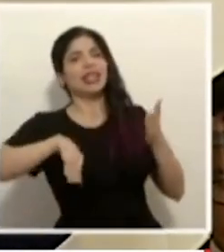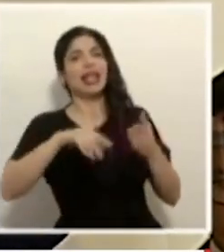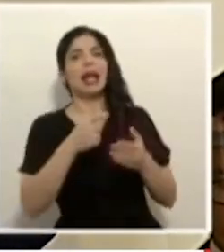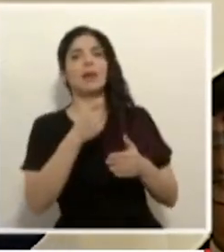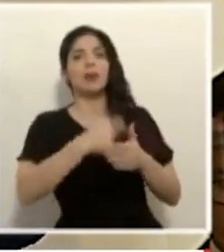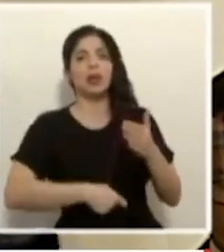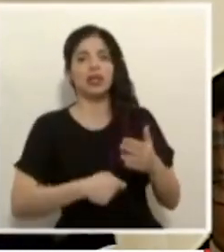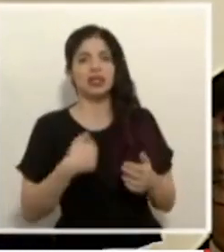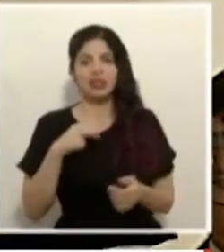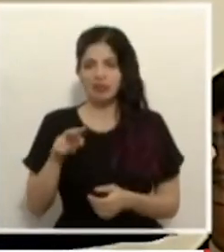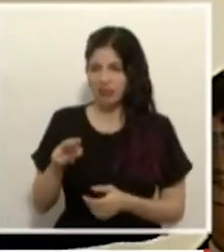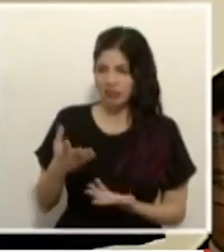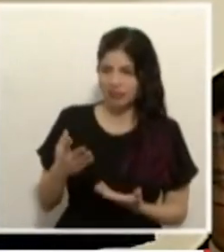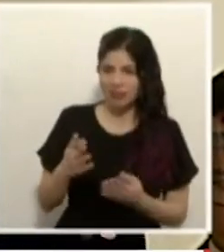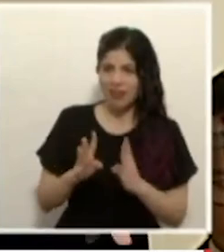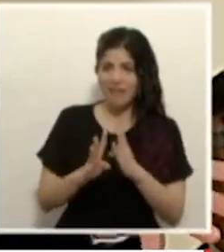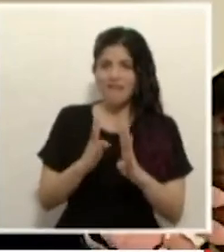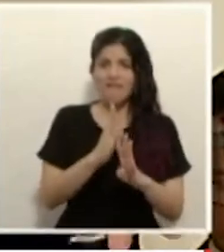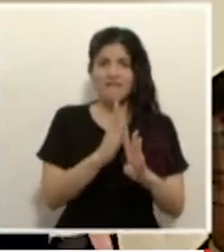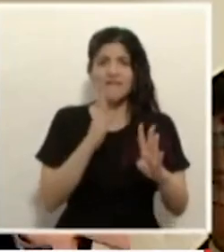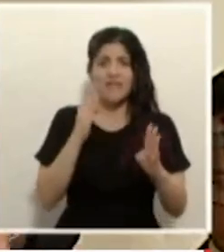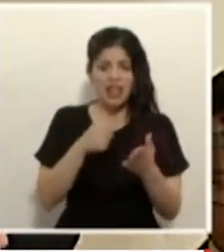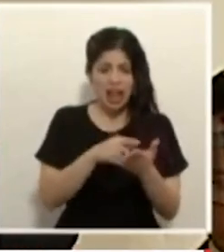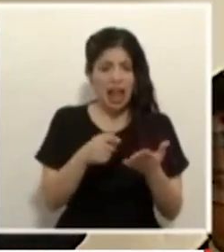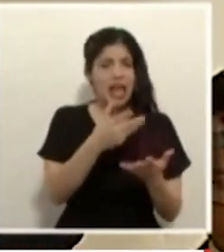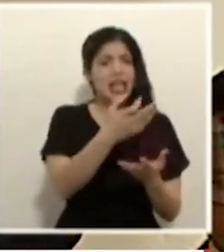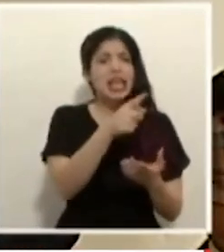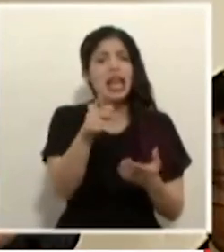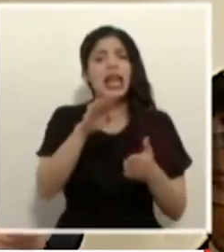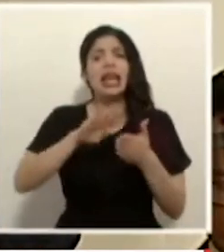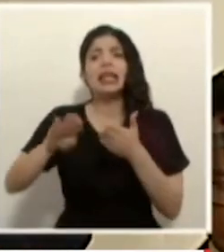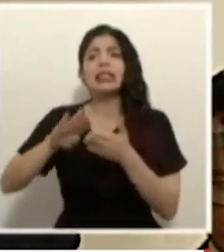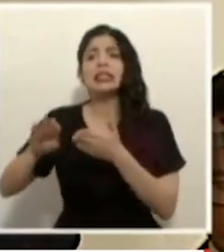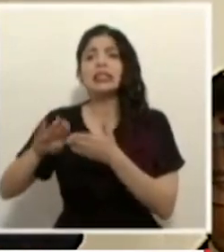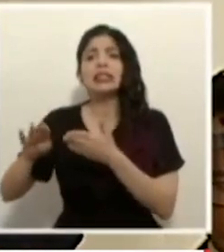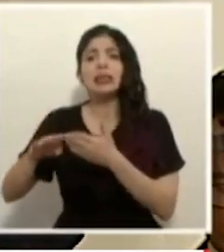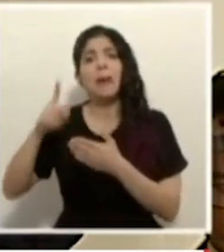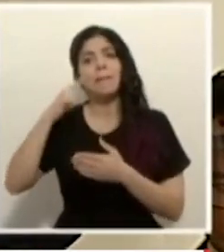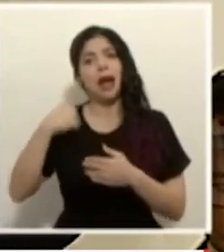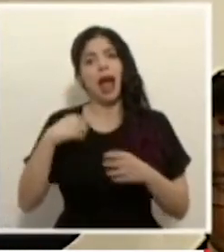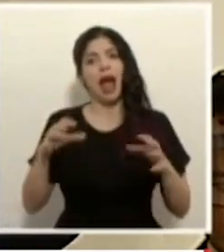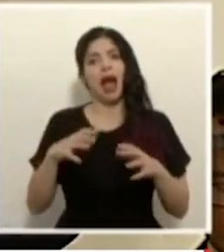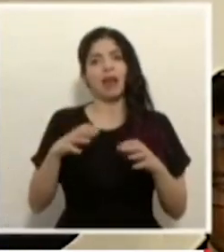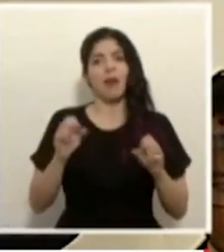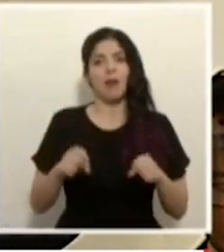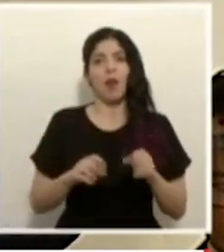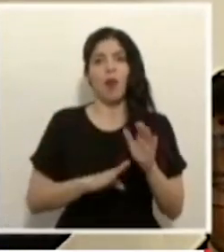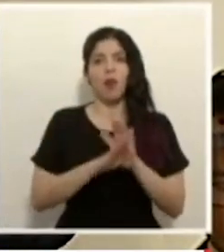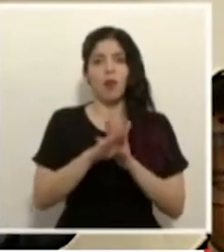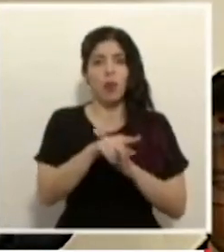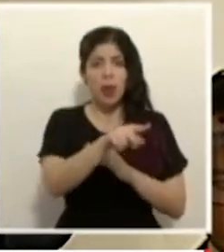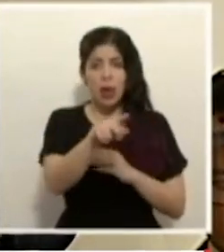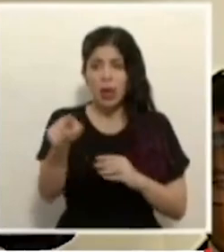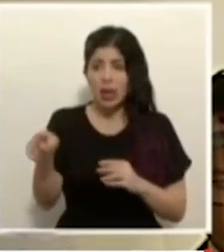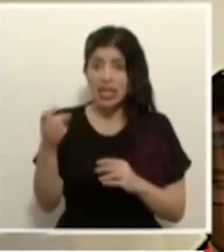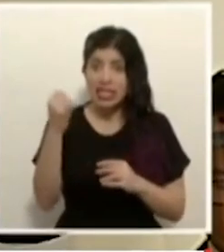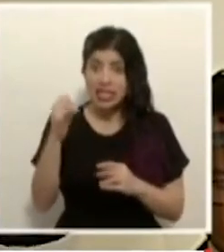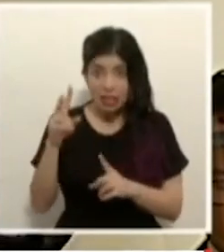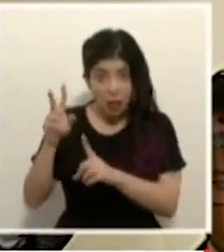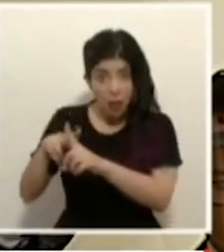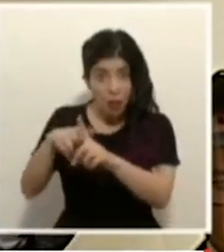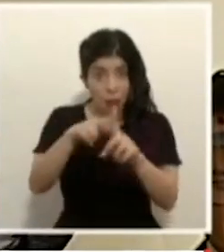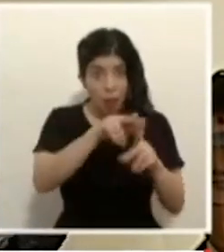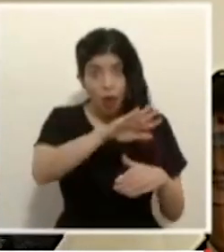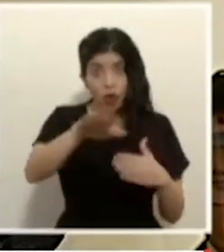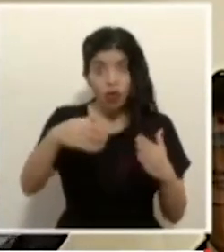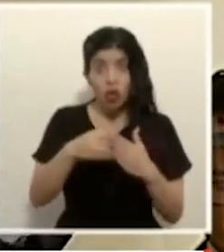entonces yo tengo una fila de propuestas de que me exoneren en esto y esto y esto para reactivarme y si uno empieza a hacer eso por uno